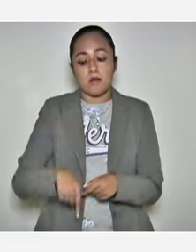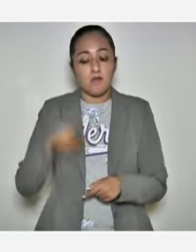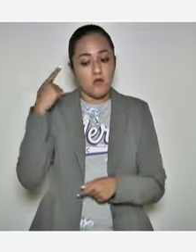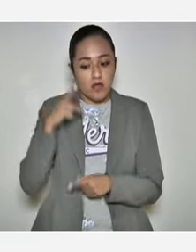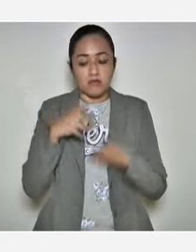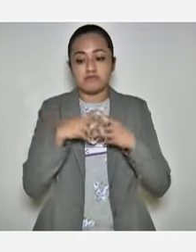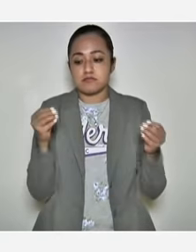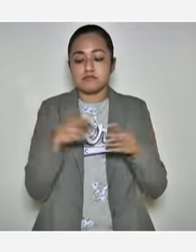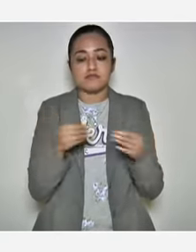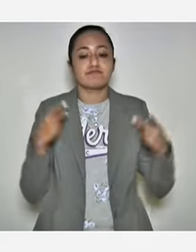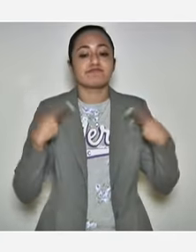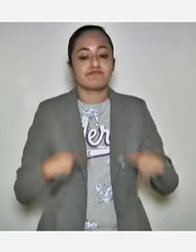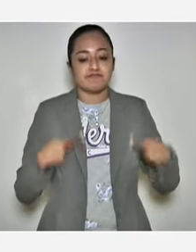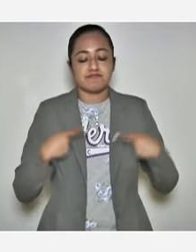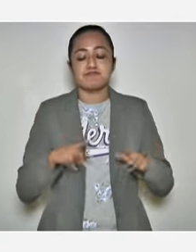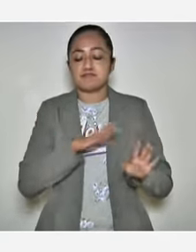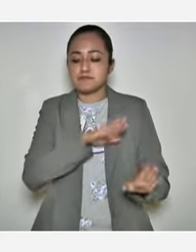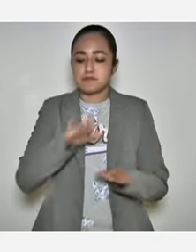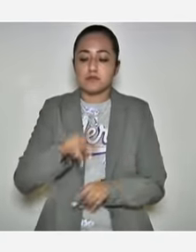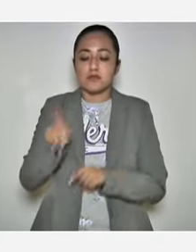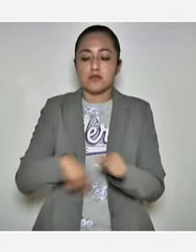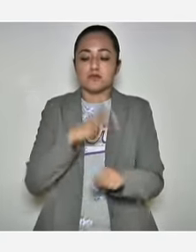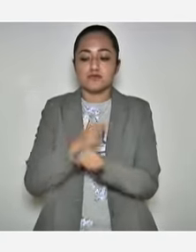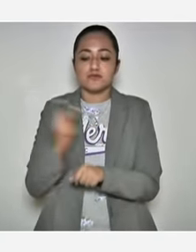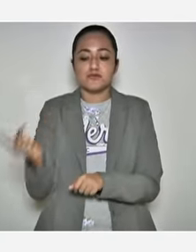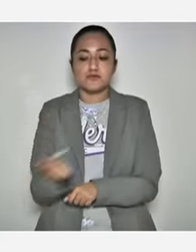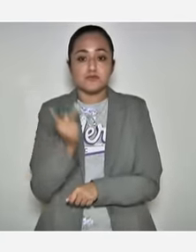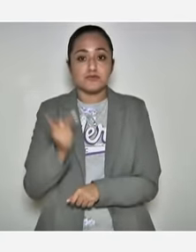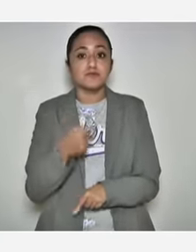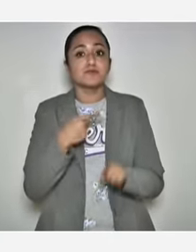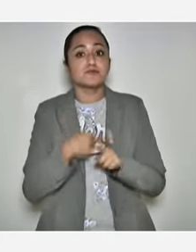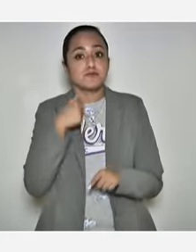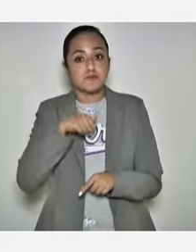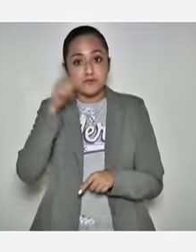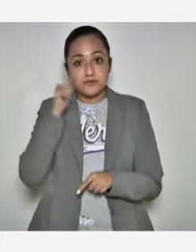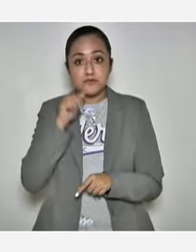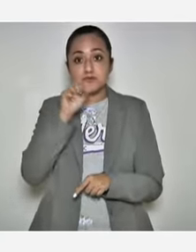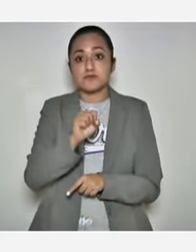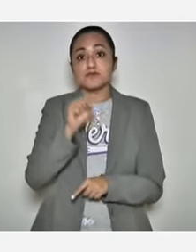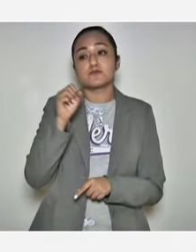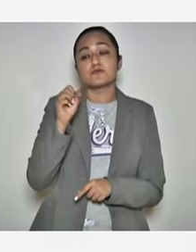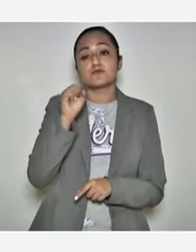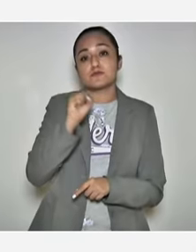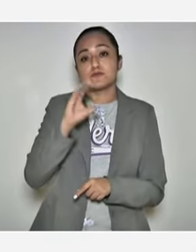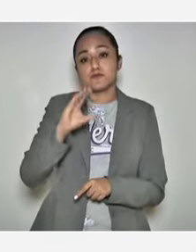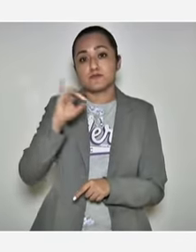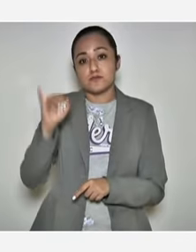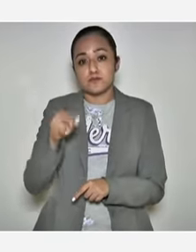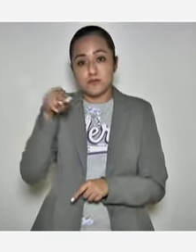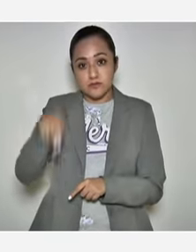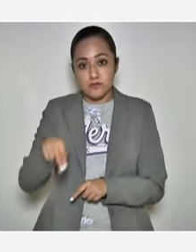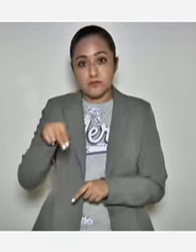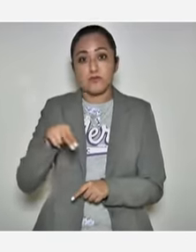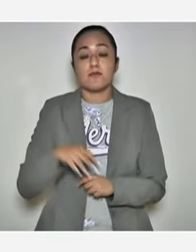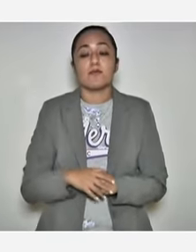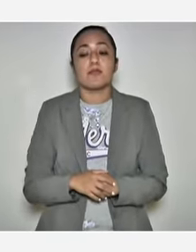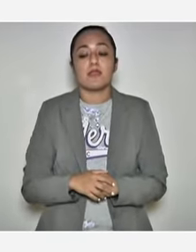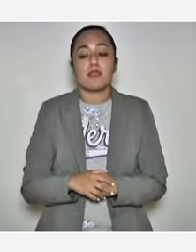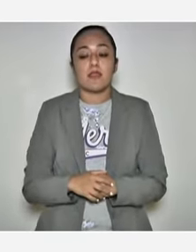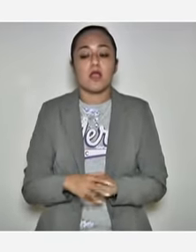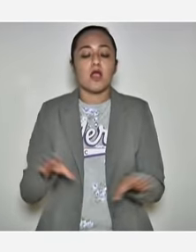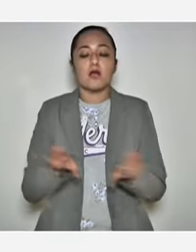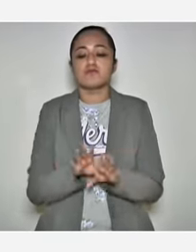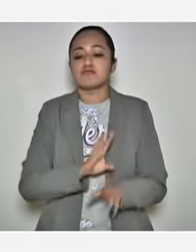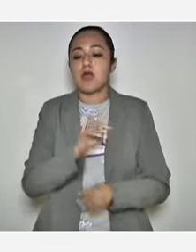Puebla. También, otra parte, Gobernador, ayer la Suprema Corte de Justicia de la Nación echó